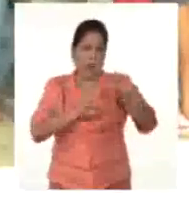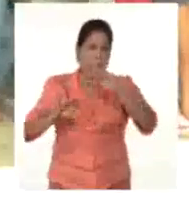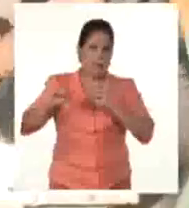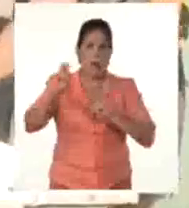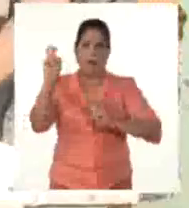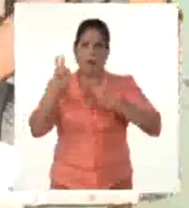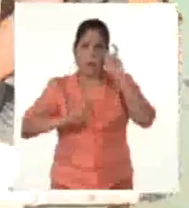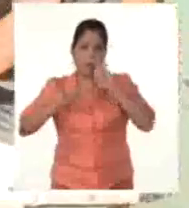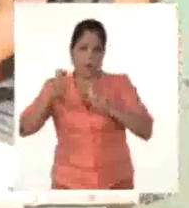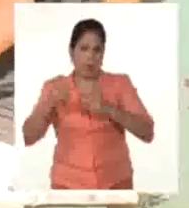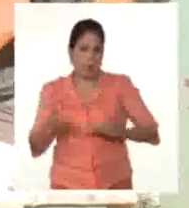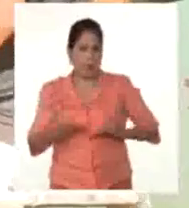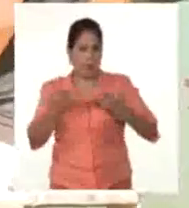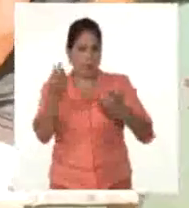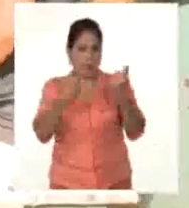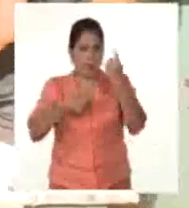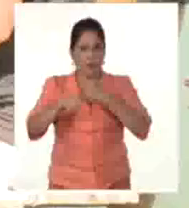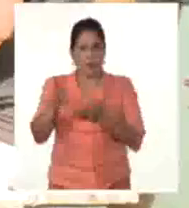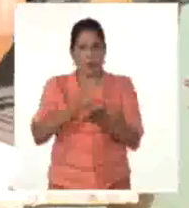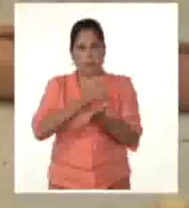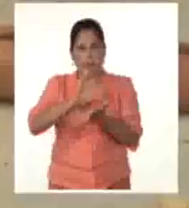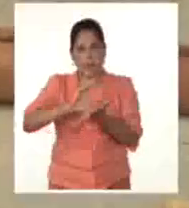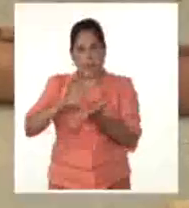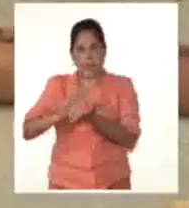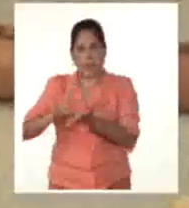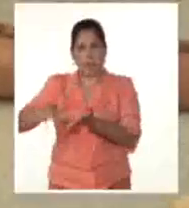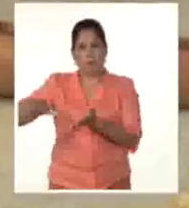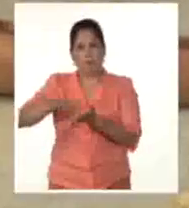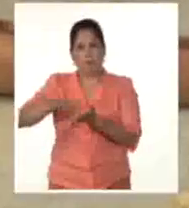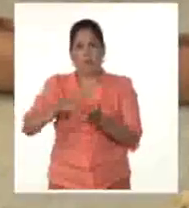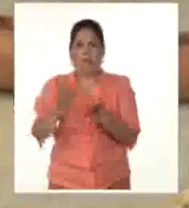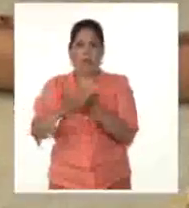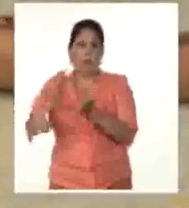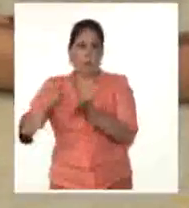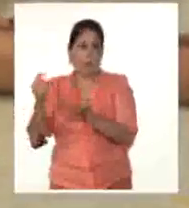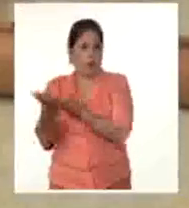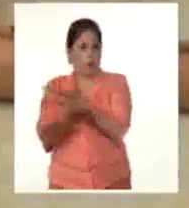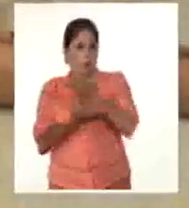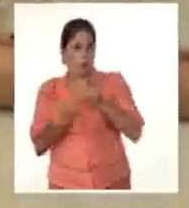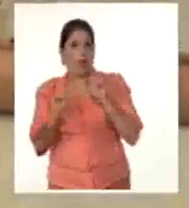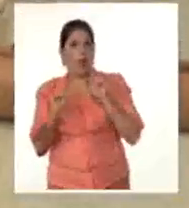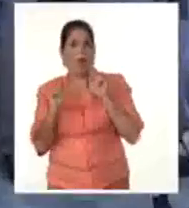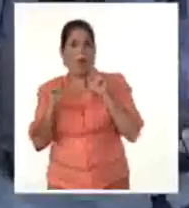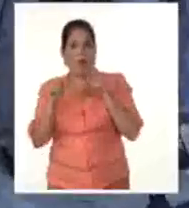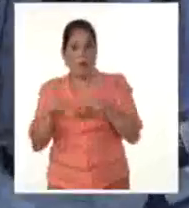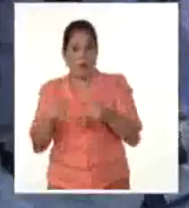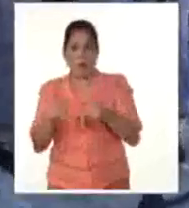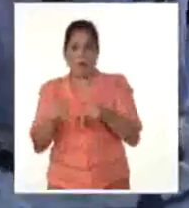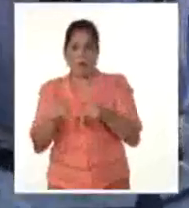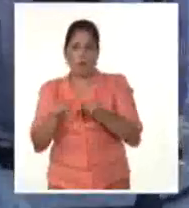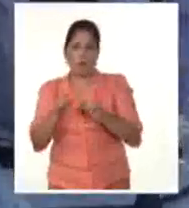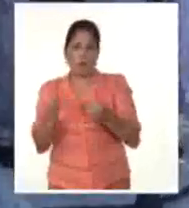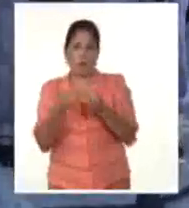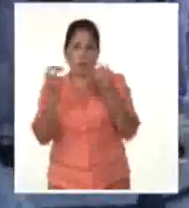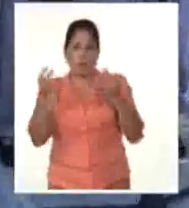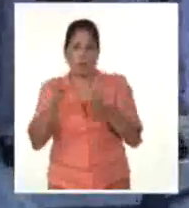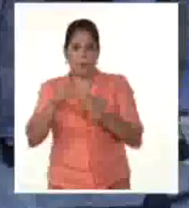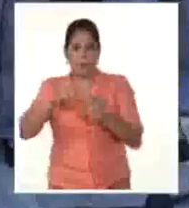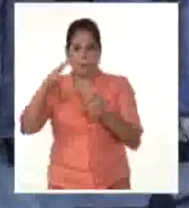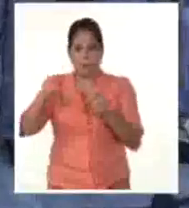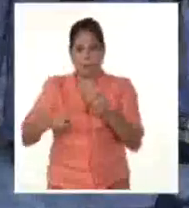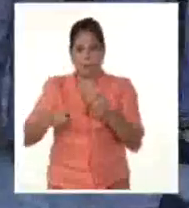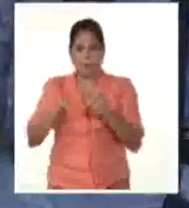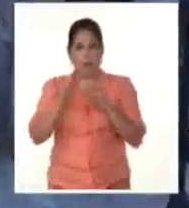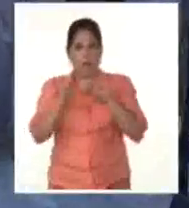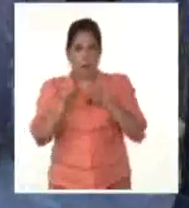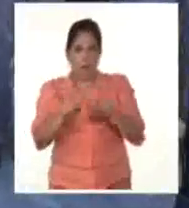talleres, homenajes, venta de libros e intercambios con estudiantes de actuación figuran también en el programa del Primavera Teatral. Encuentro